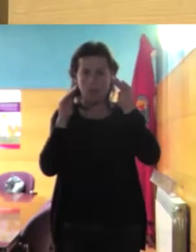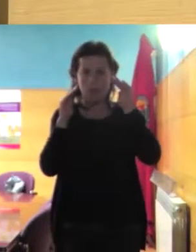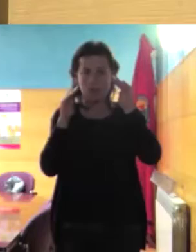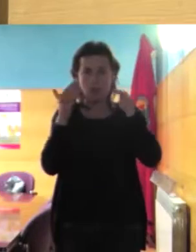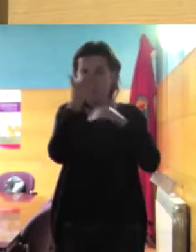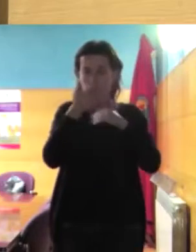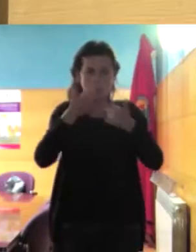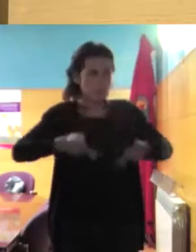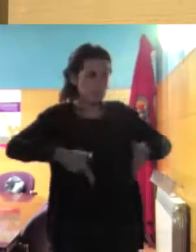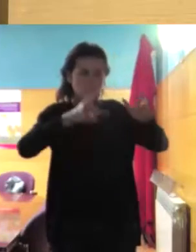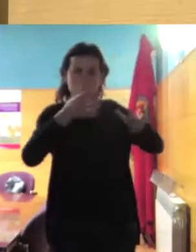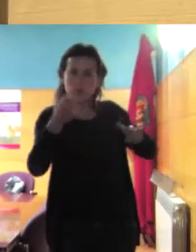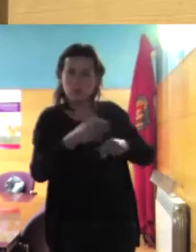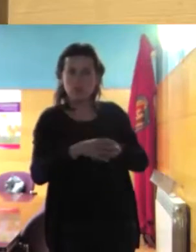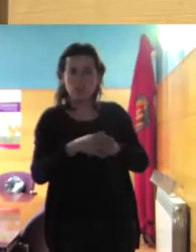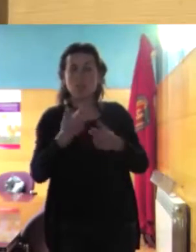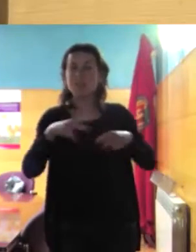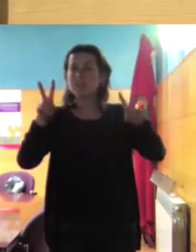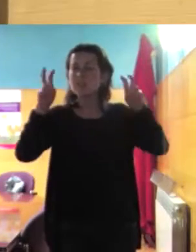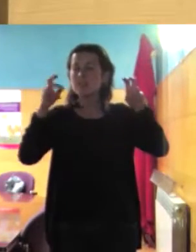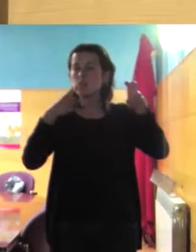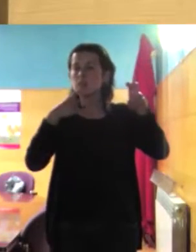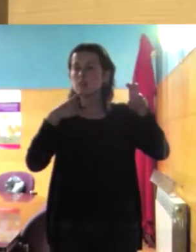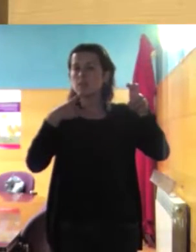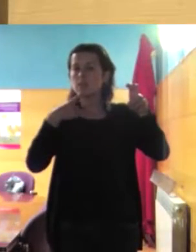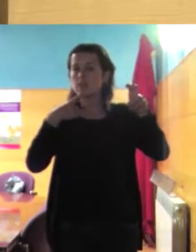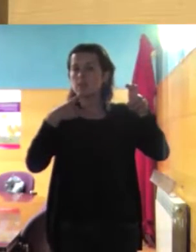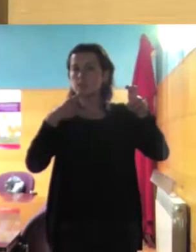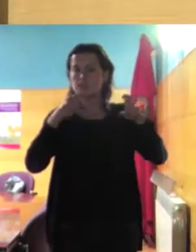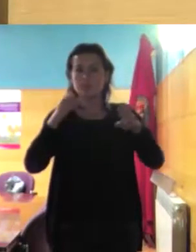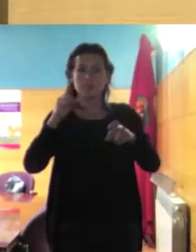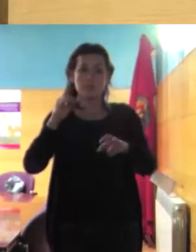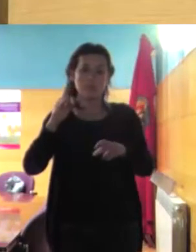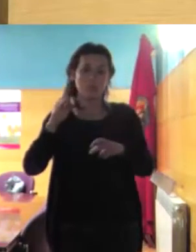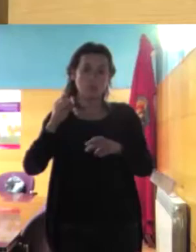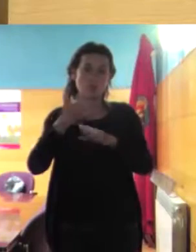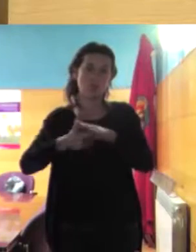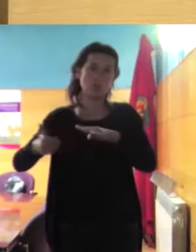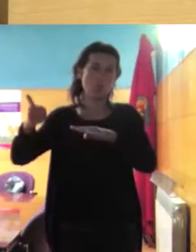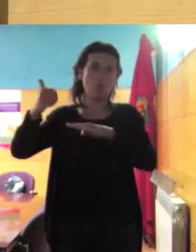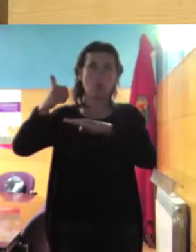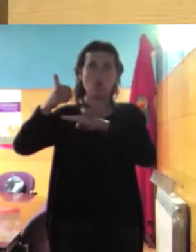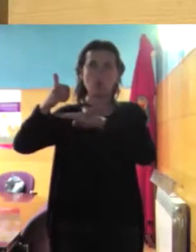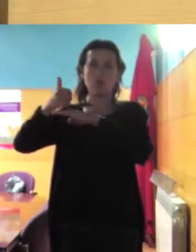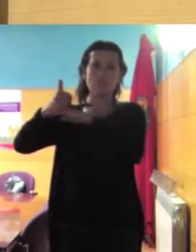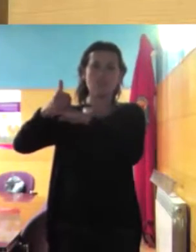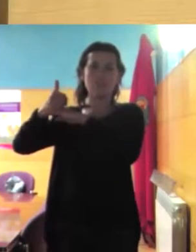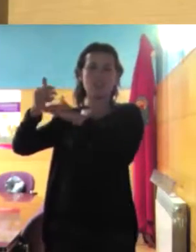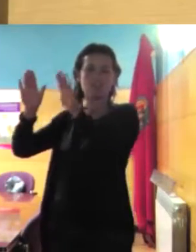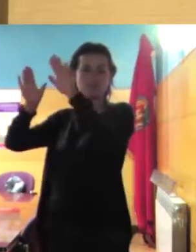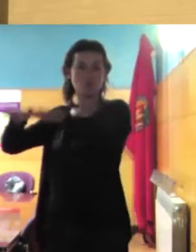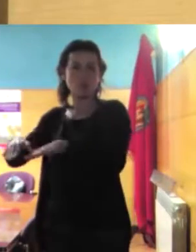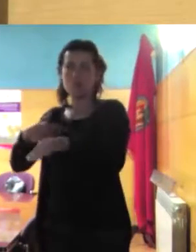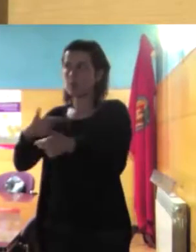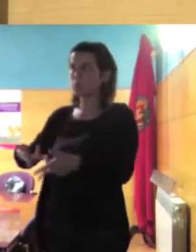visteis y más el titular era no podemos permitir a los imanes lo que no permitimos a los curas un poco plural pues caos